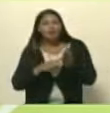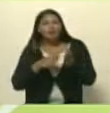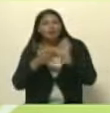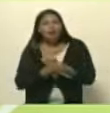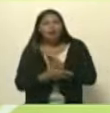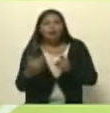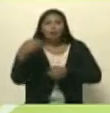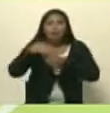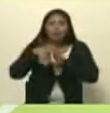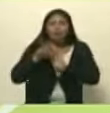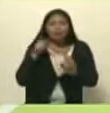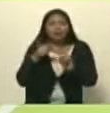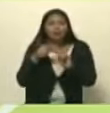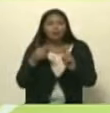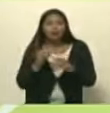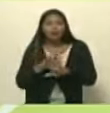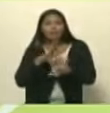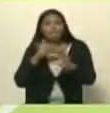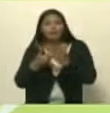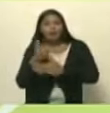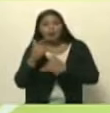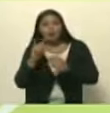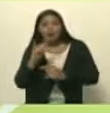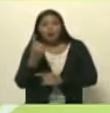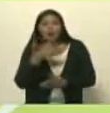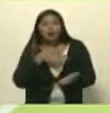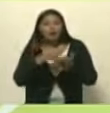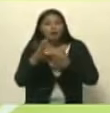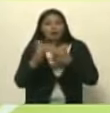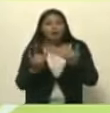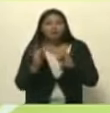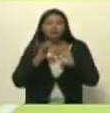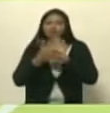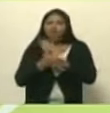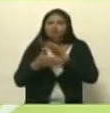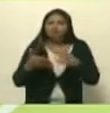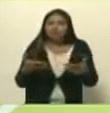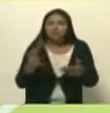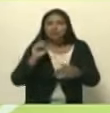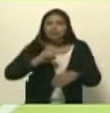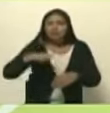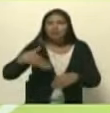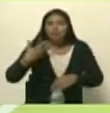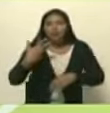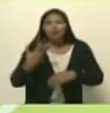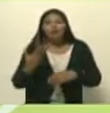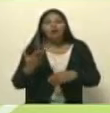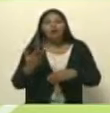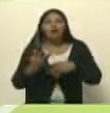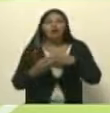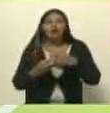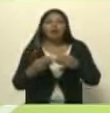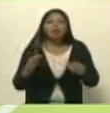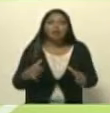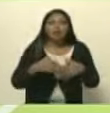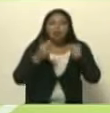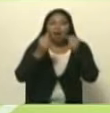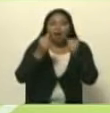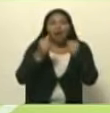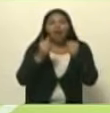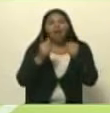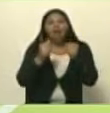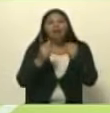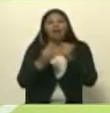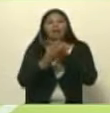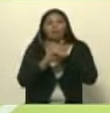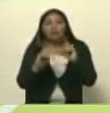intervención directa de las masas es la única garantía de que se pueda salvar la democracia